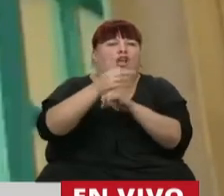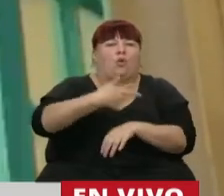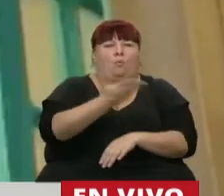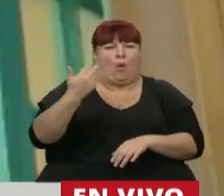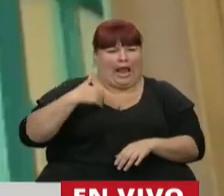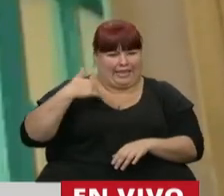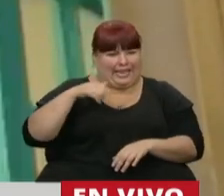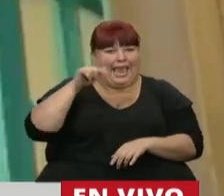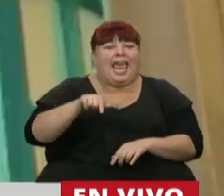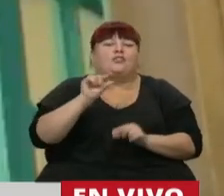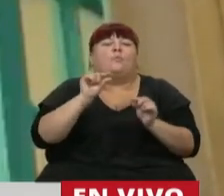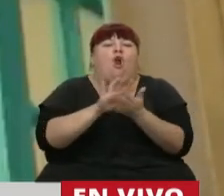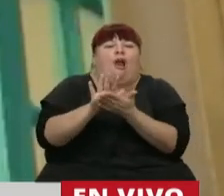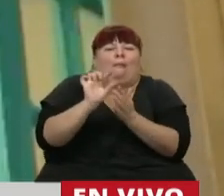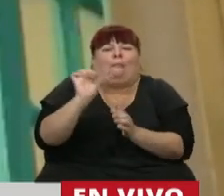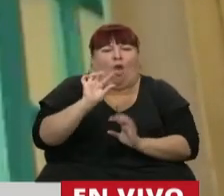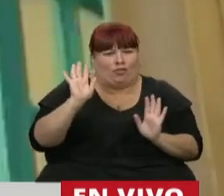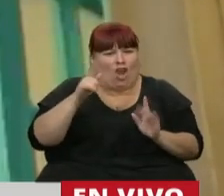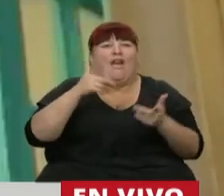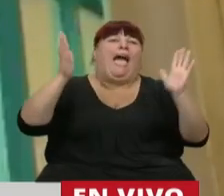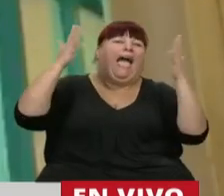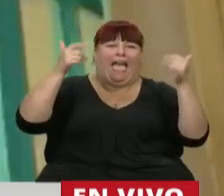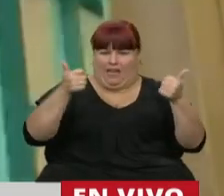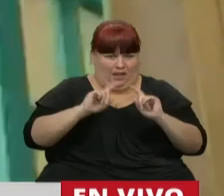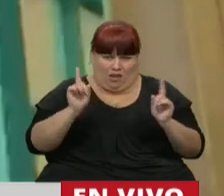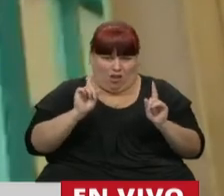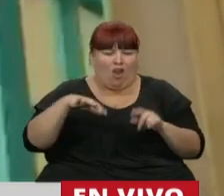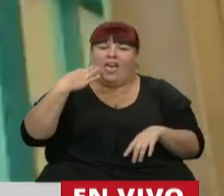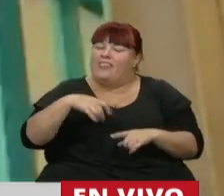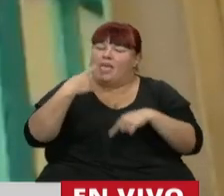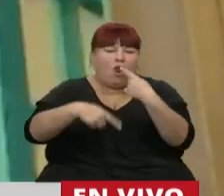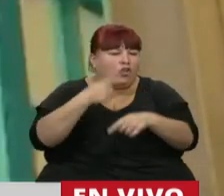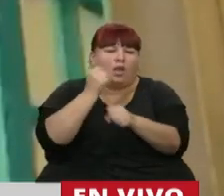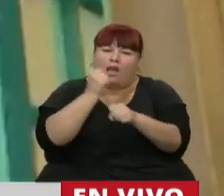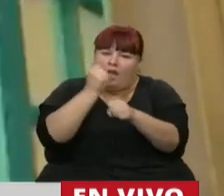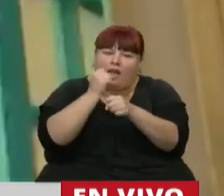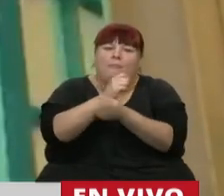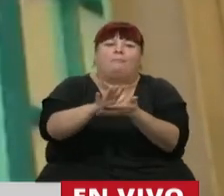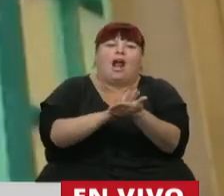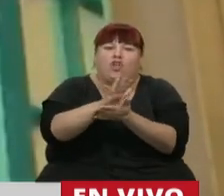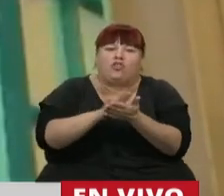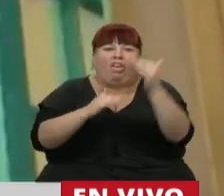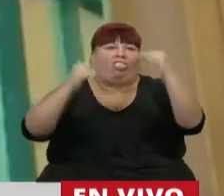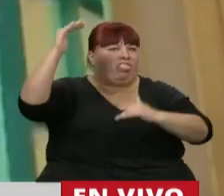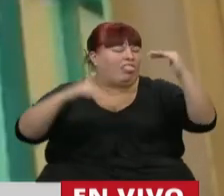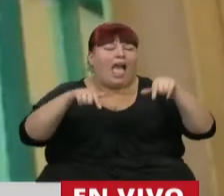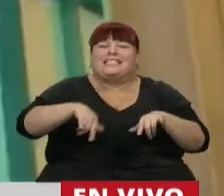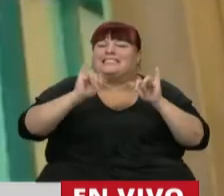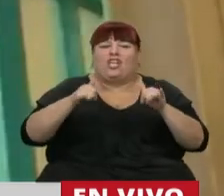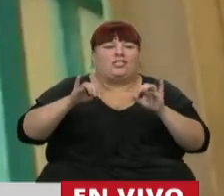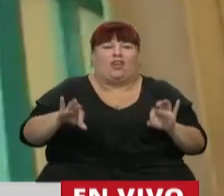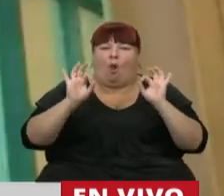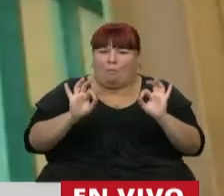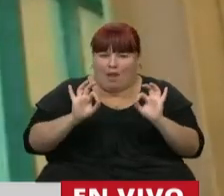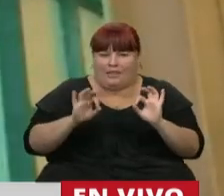argentina. Esto es un placebo, no tenemos que celebrar lo que estamos haciendo, tenemos que seguir trabajando para resolver esas desigualdades de una vez por todas